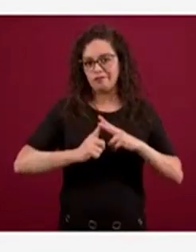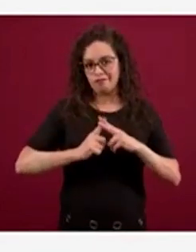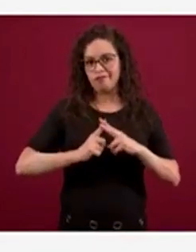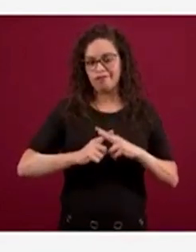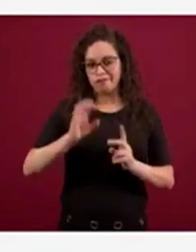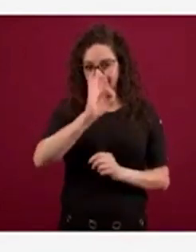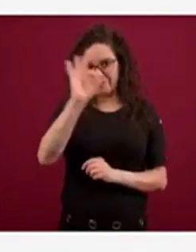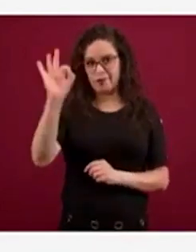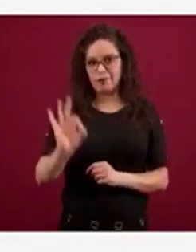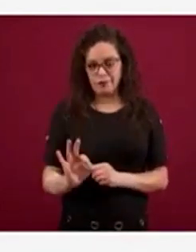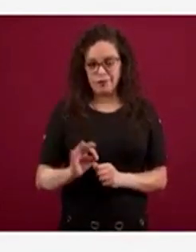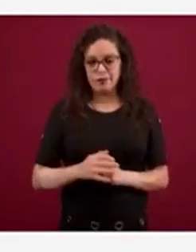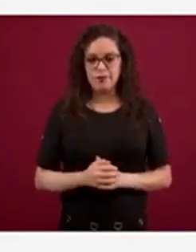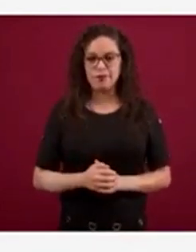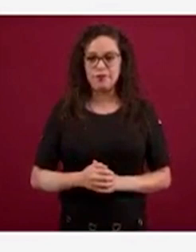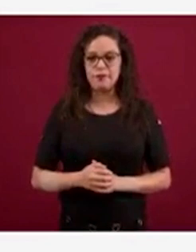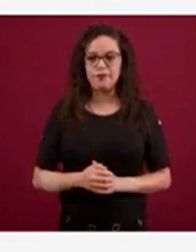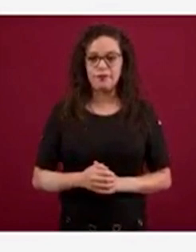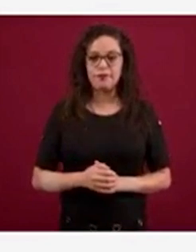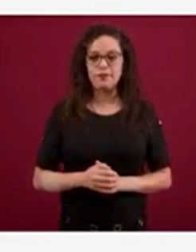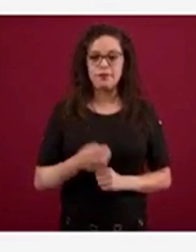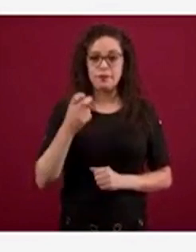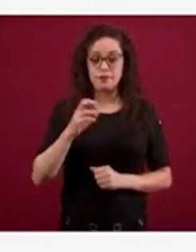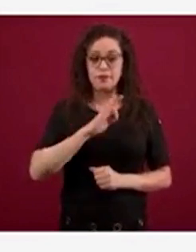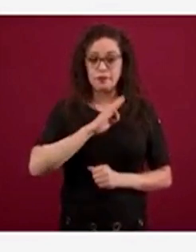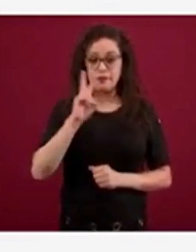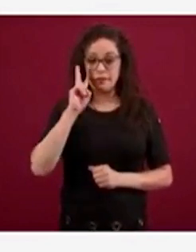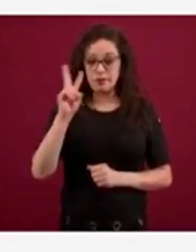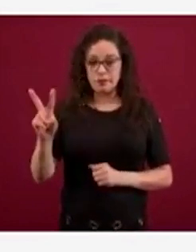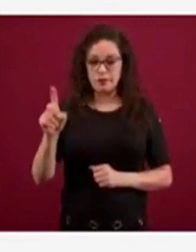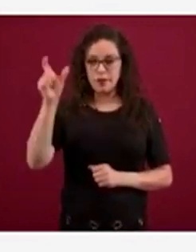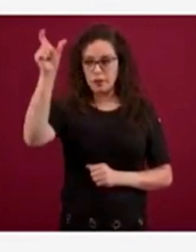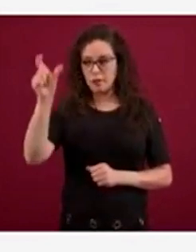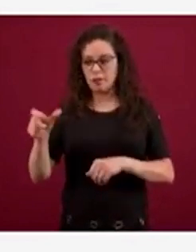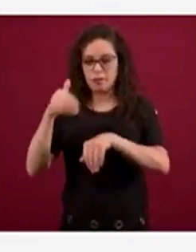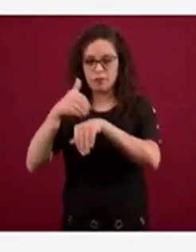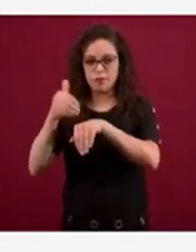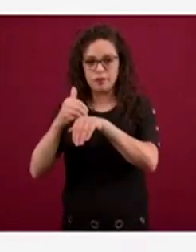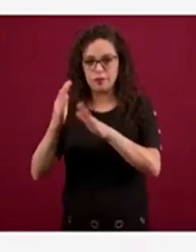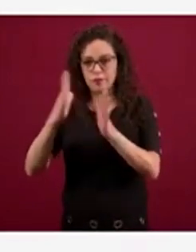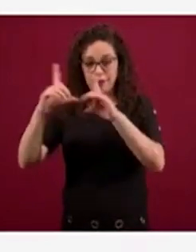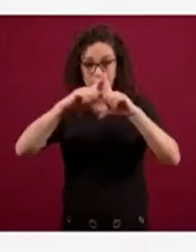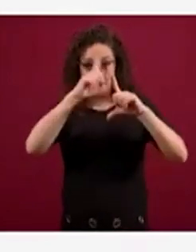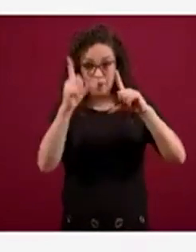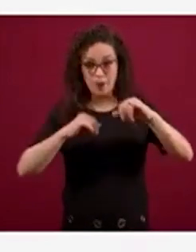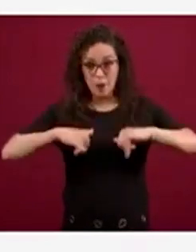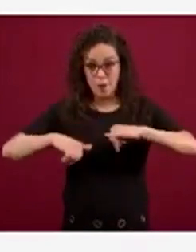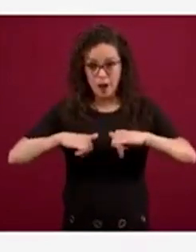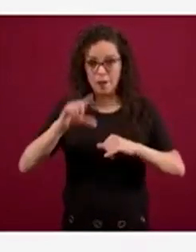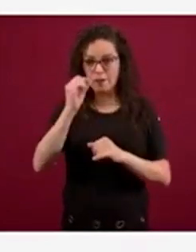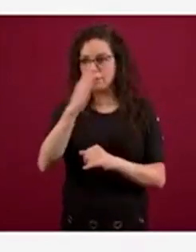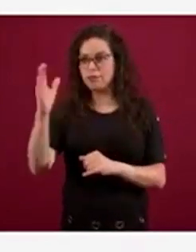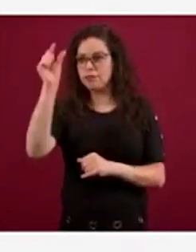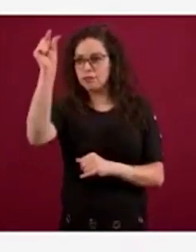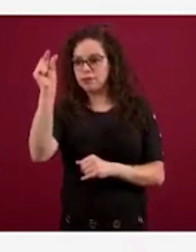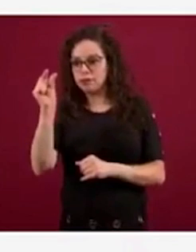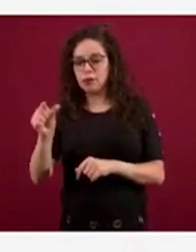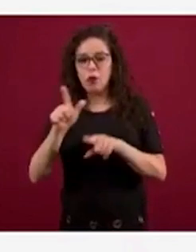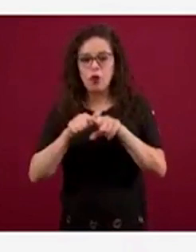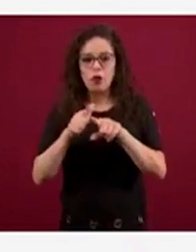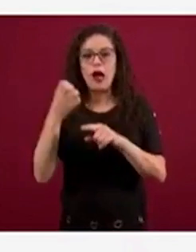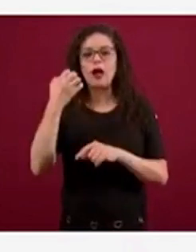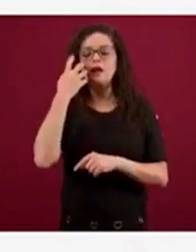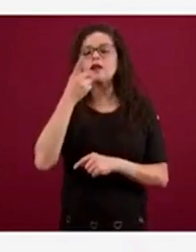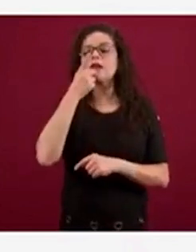colirométrica a un lado del mapa y con esa podemos identificar a qué se refiere y es precisamente